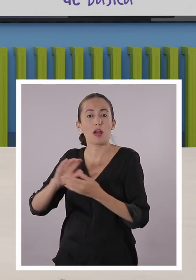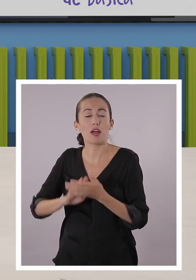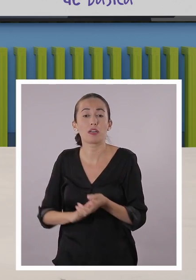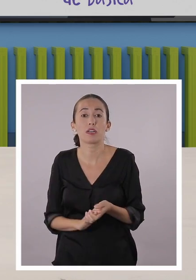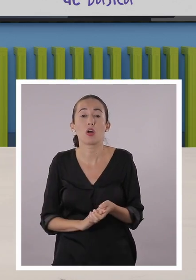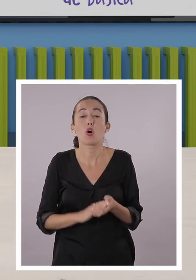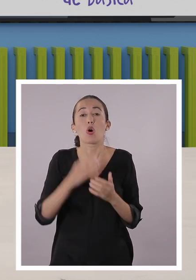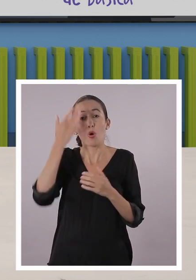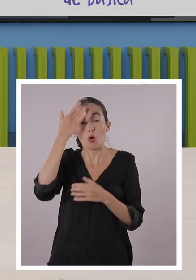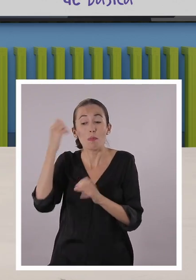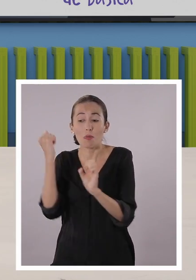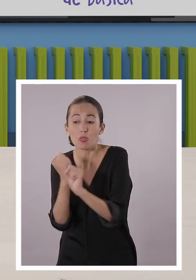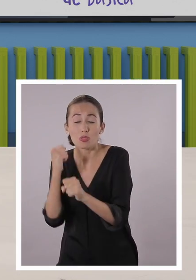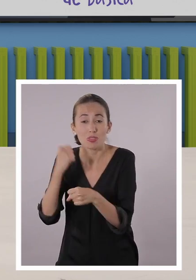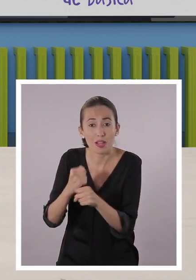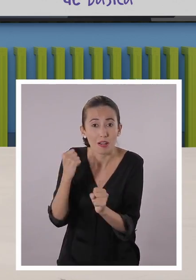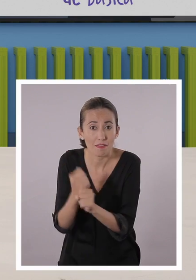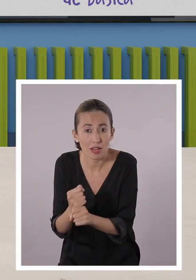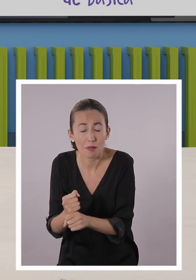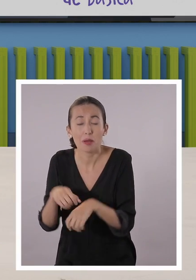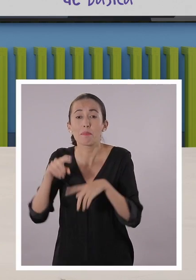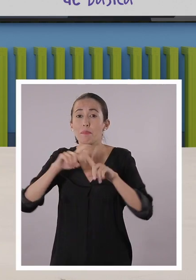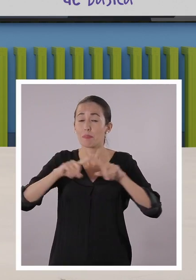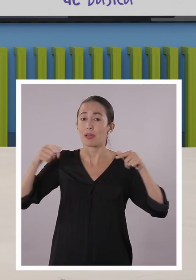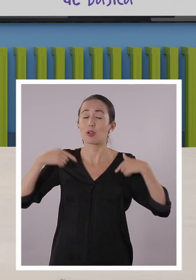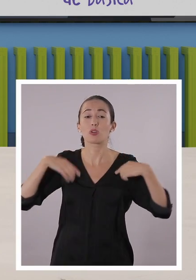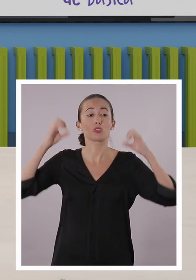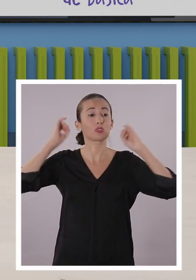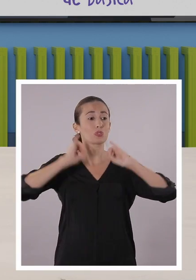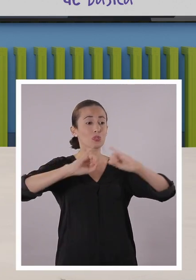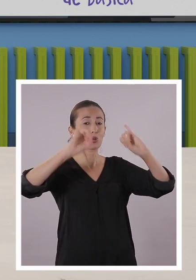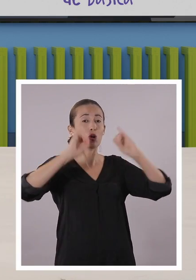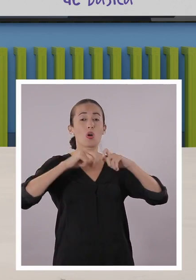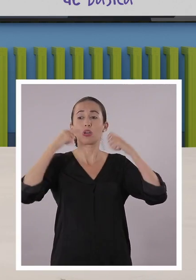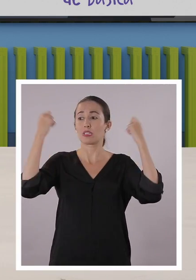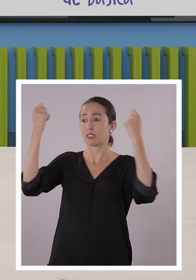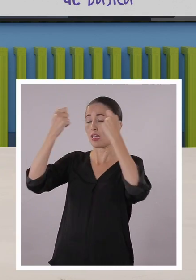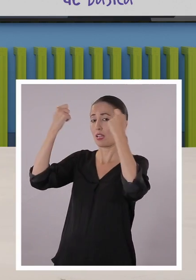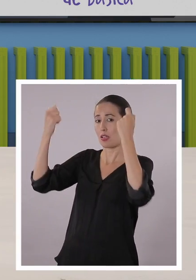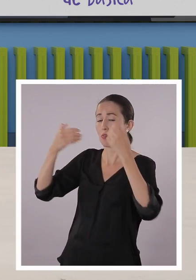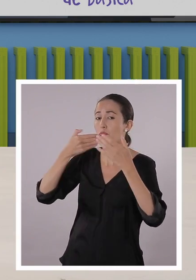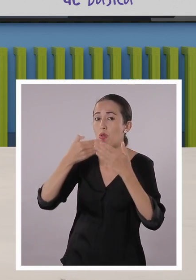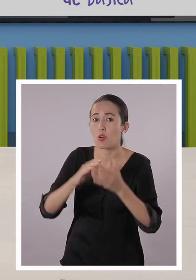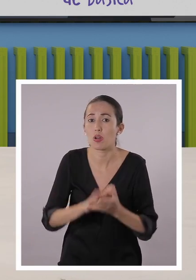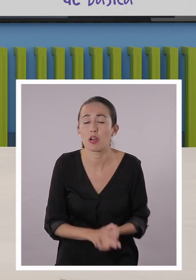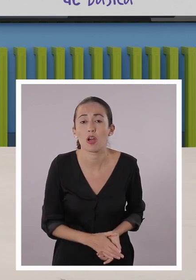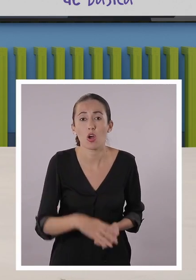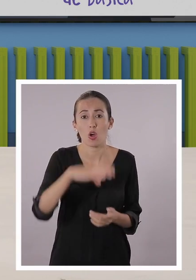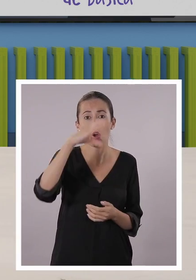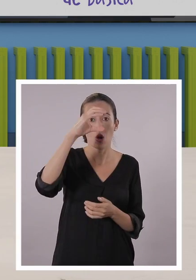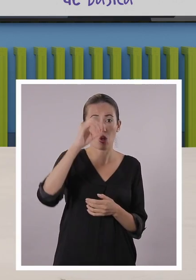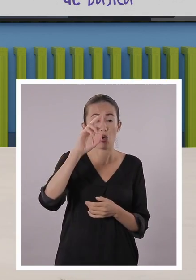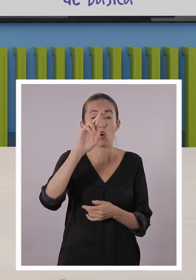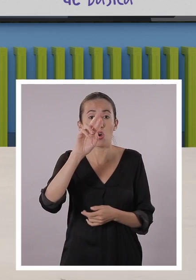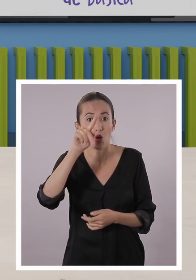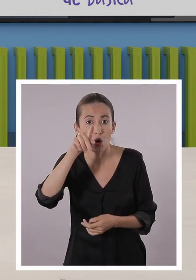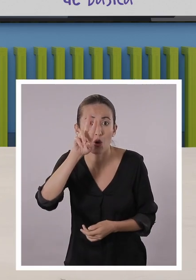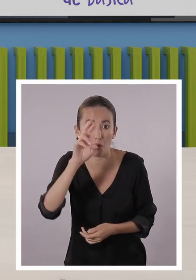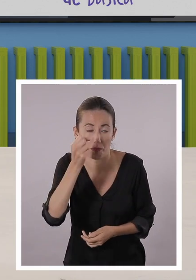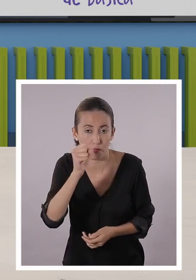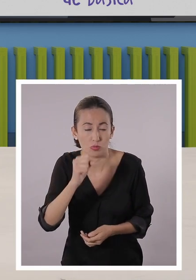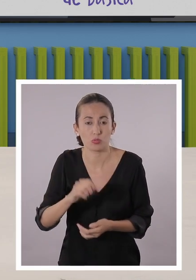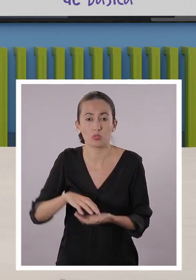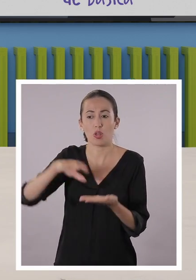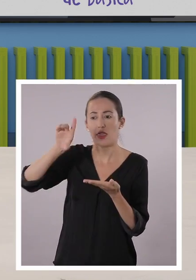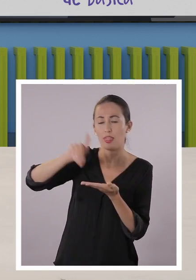Cuéntenos, profe. Bueno, debido a su trabajo, únicamente tenían oportunidad de divertirse en las fiestas religiosas, por ejemplo, el Corpus Christi Santi. Ok.